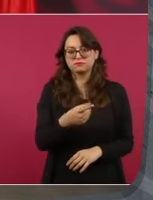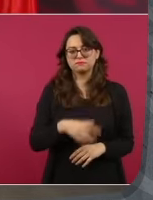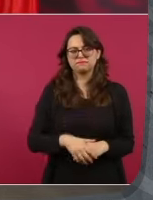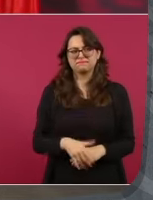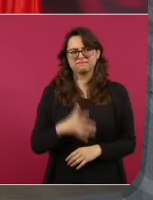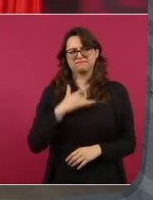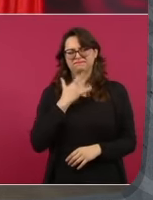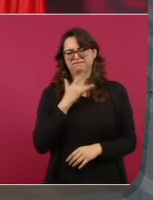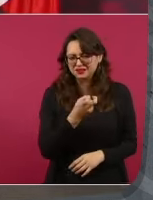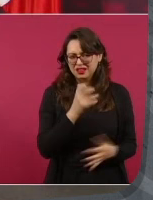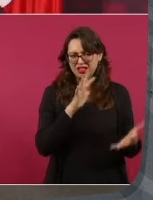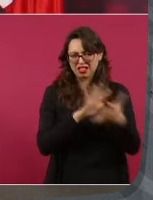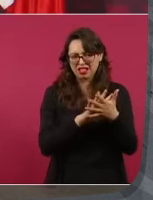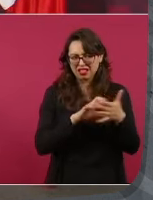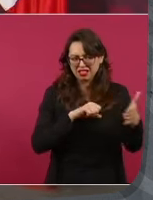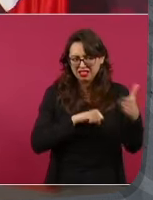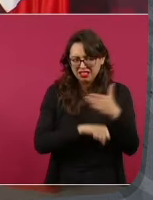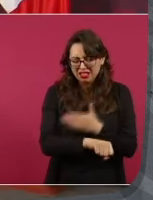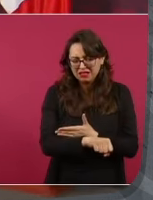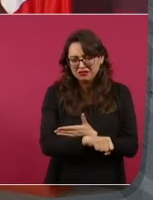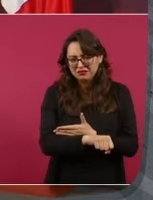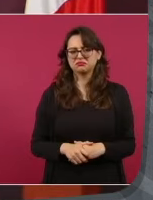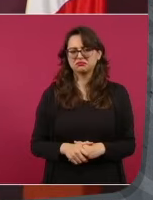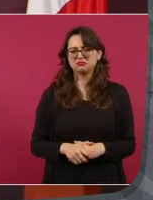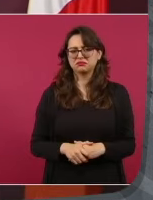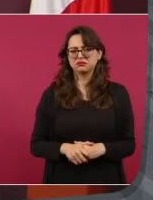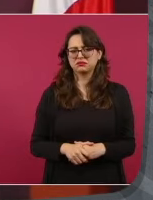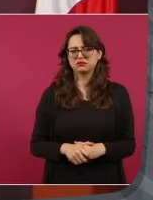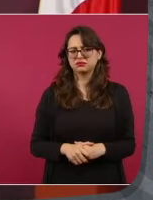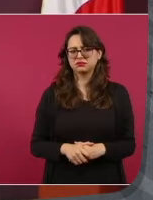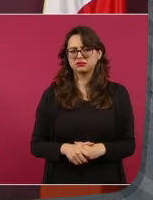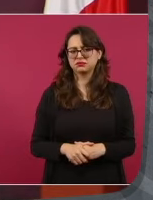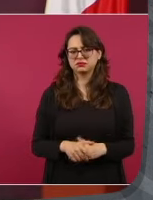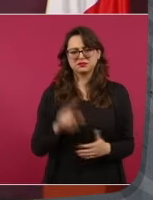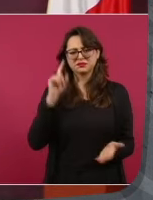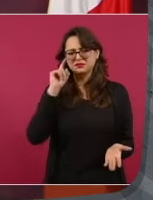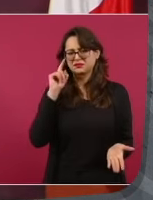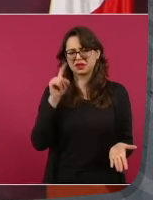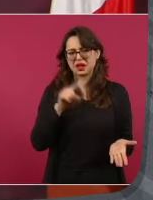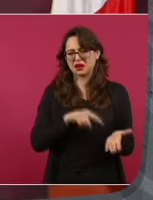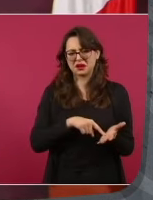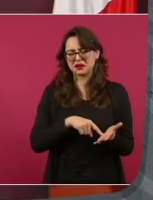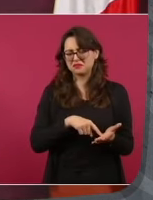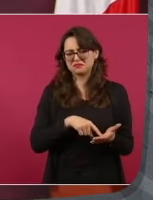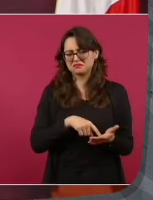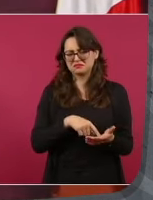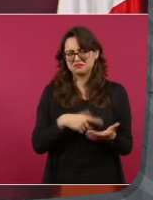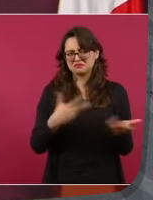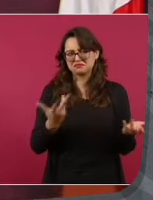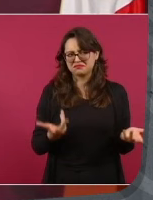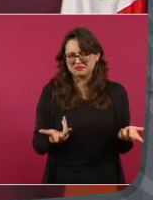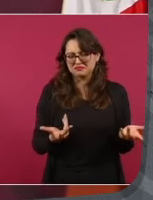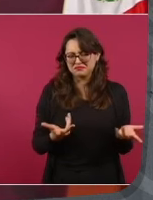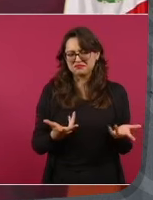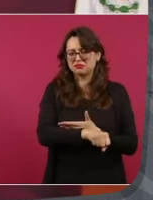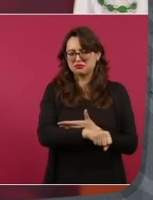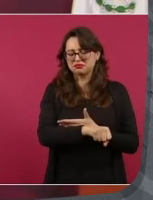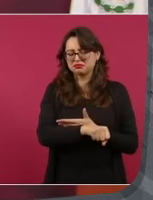consideraba que no debían utilizar